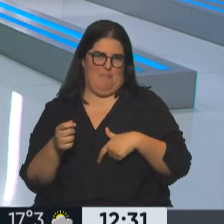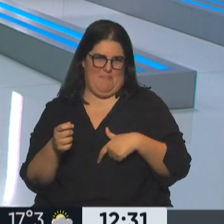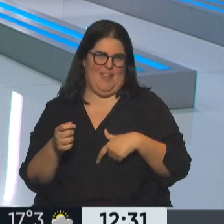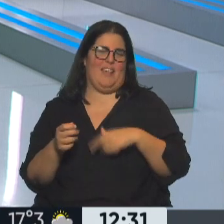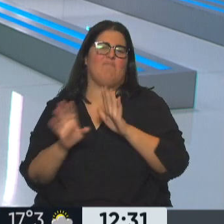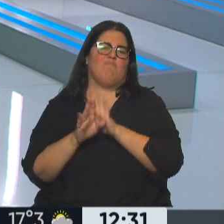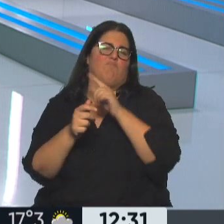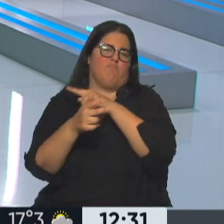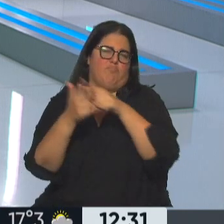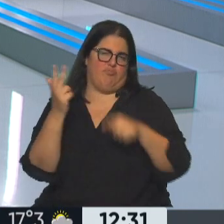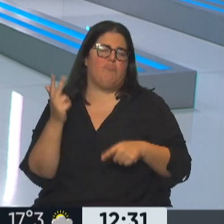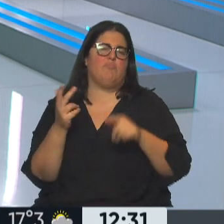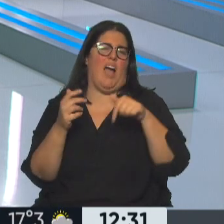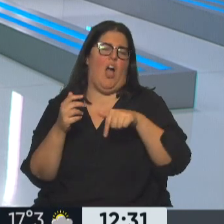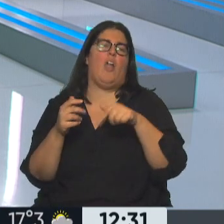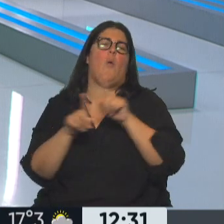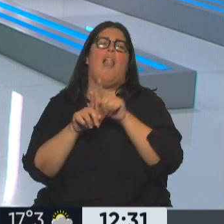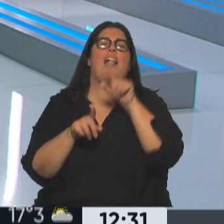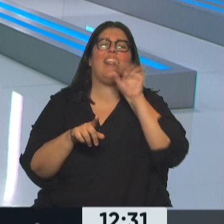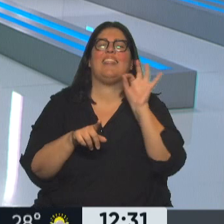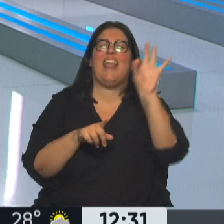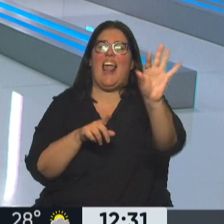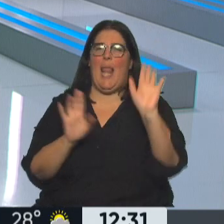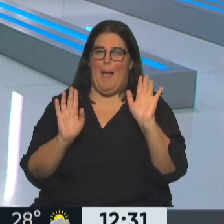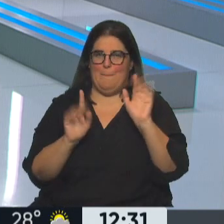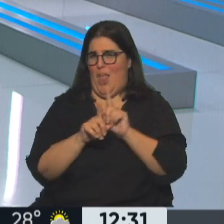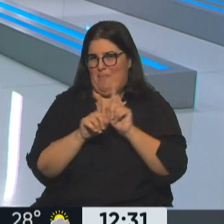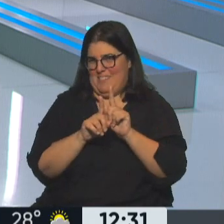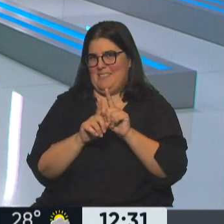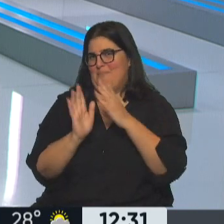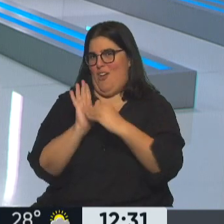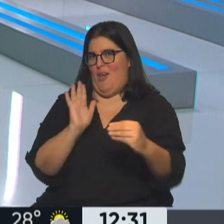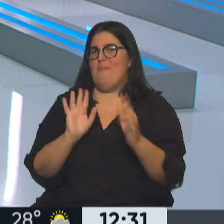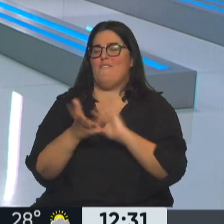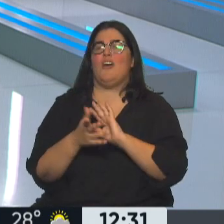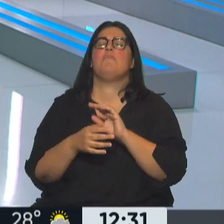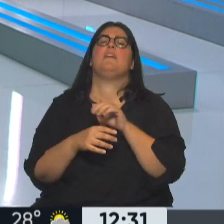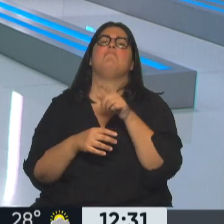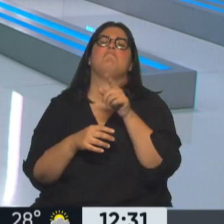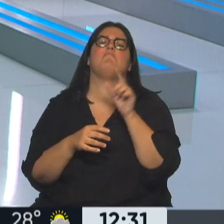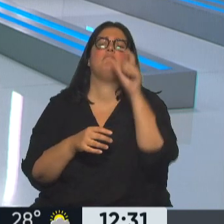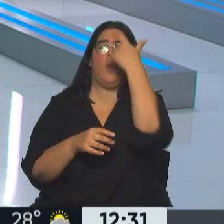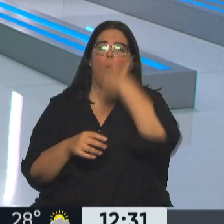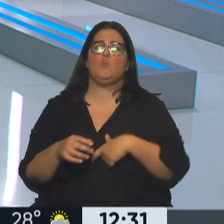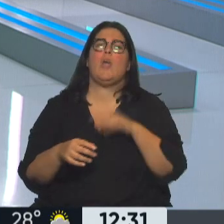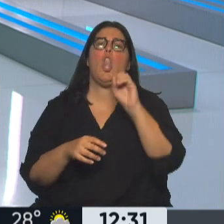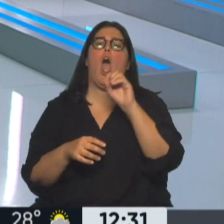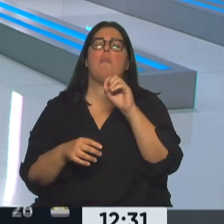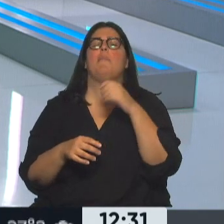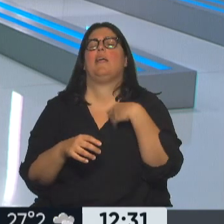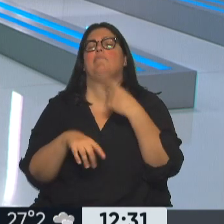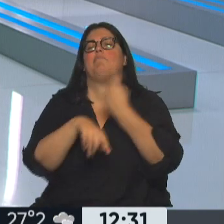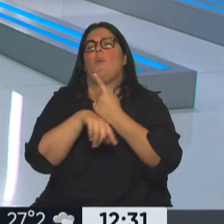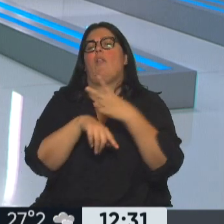estas funciones sí están disponibles en Telegram hace mucho, pero son bienvenidas porque esto, el nombre de usuario, nos permite priorizar